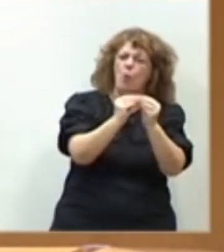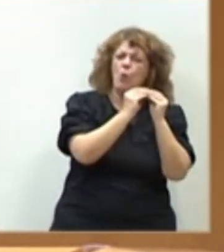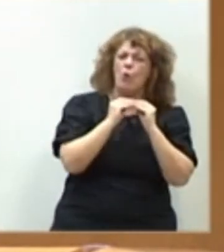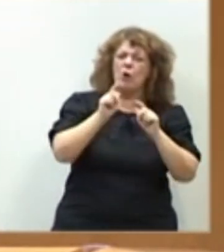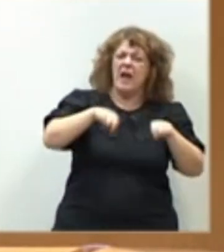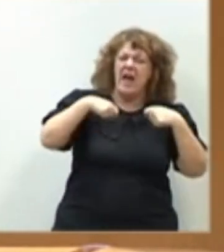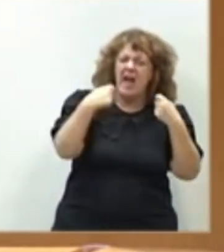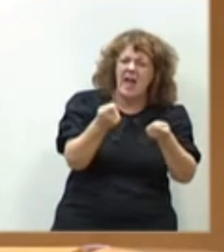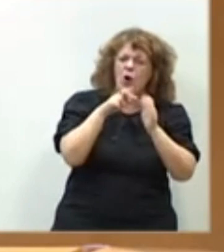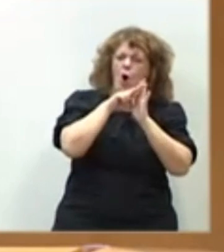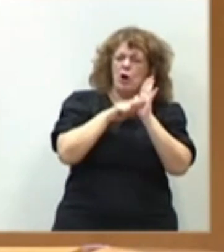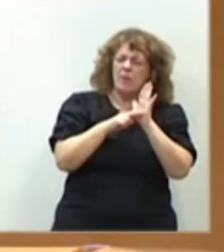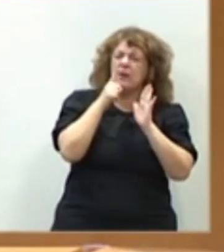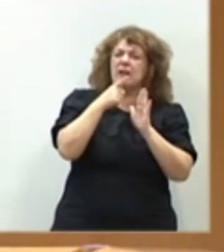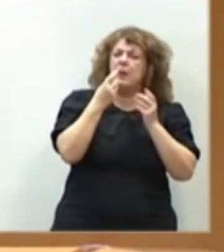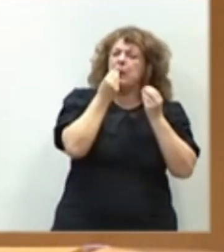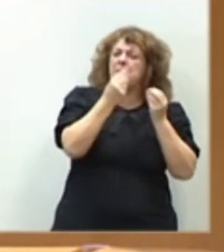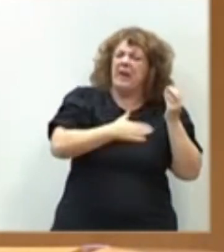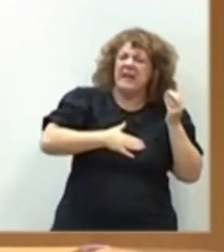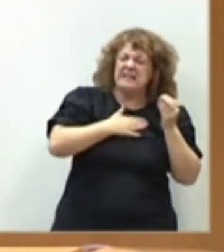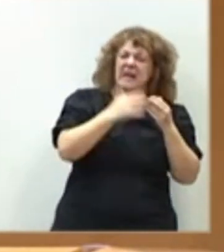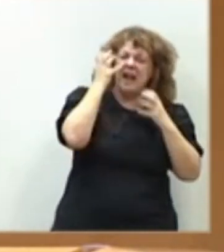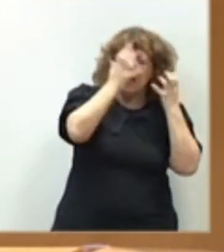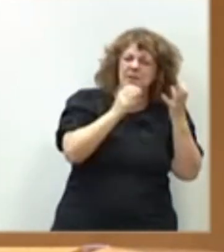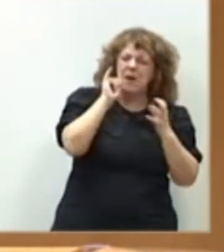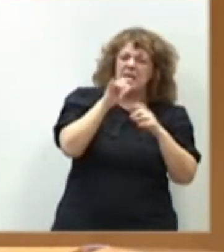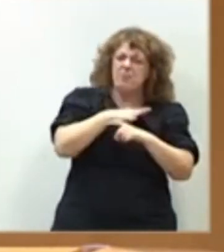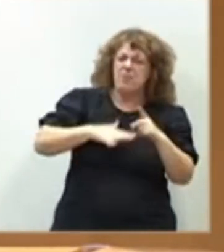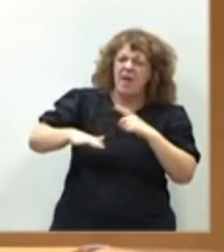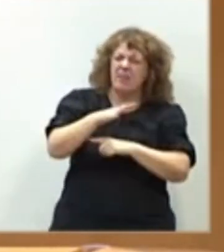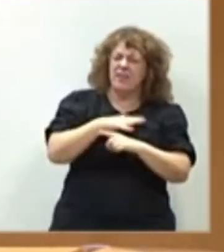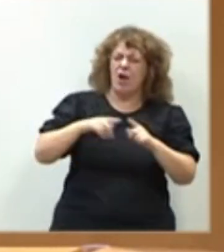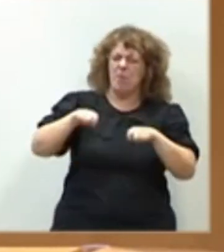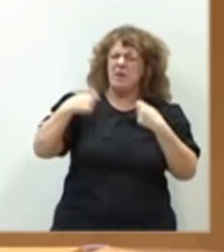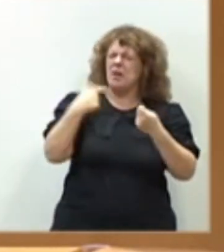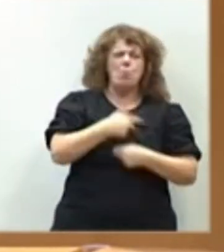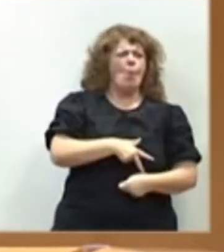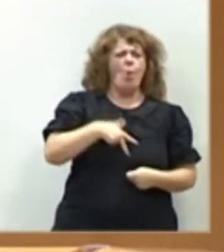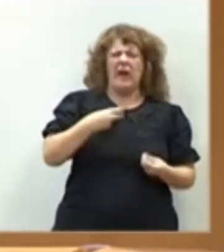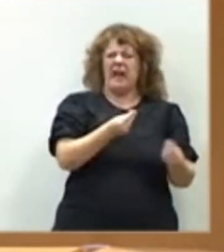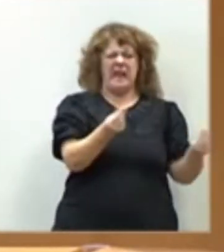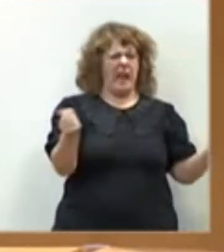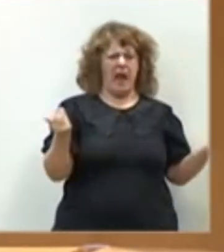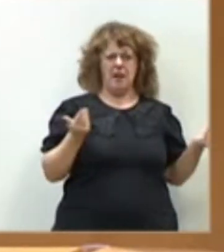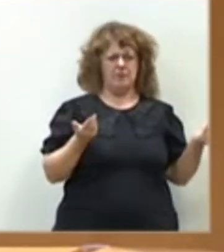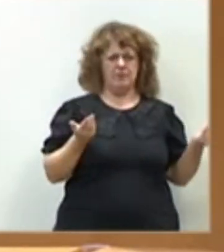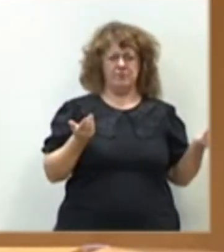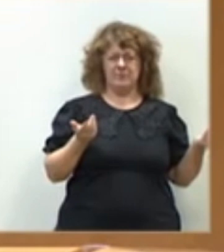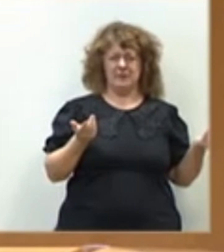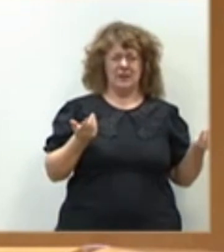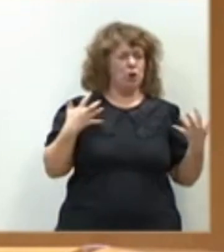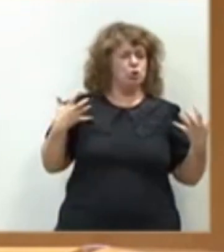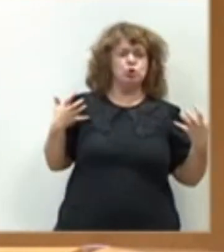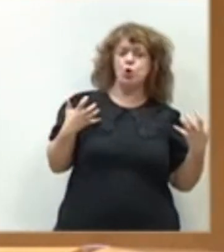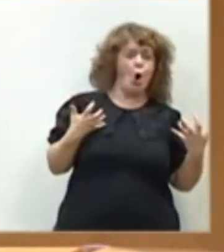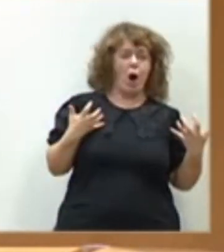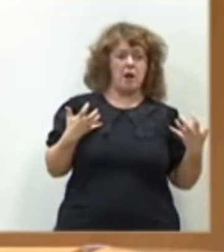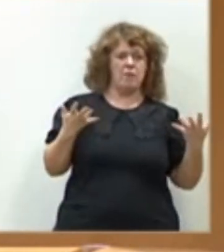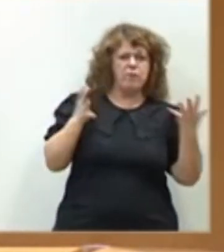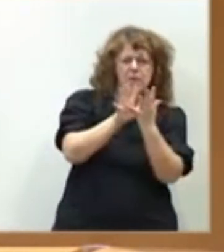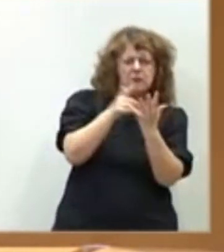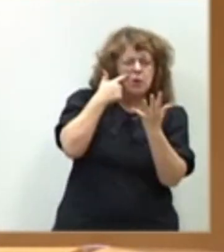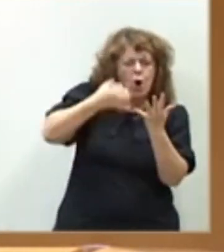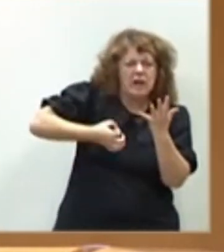las nuevas reglamentaciones sobre bienestar animal y medioambiental, son muy generalistas y chocan frontalmente con las